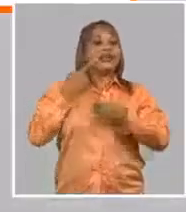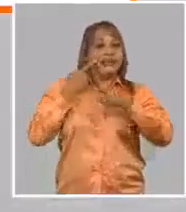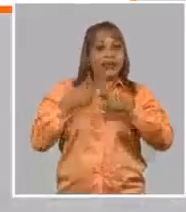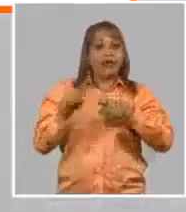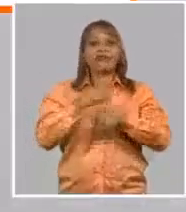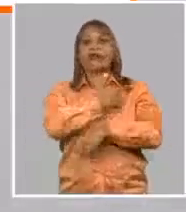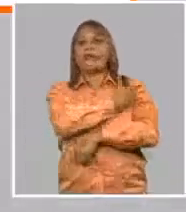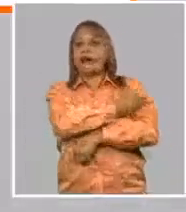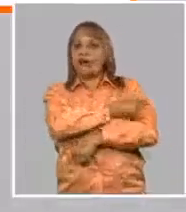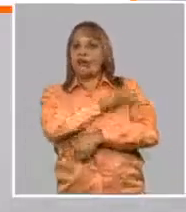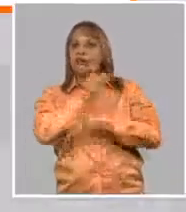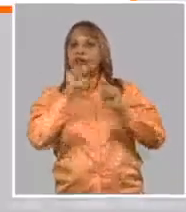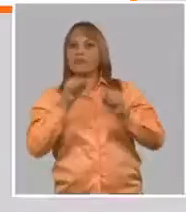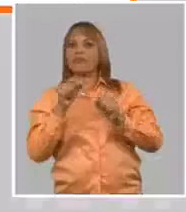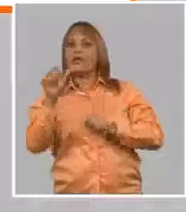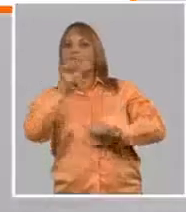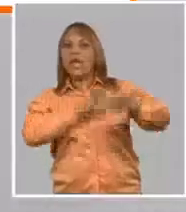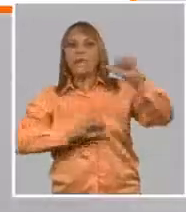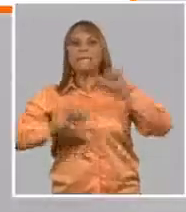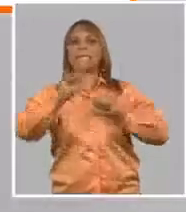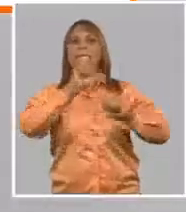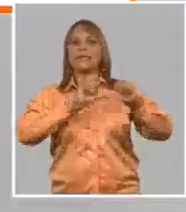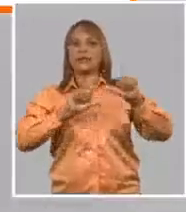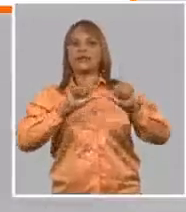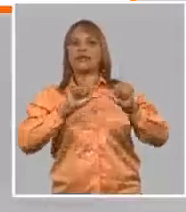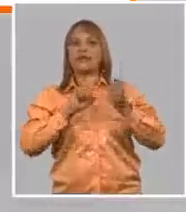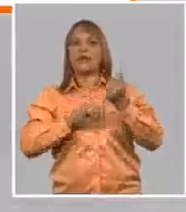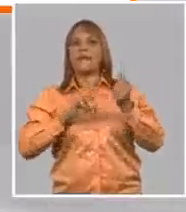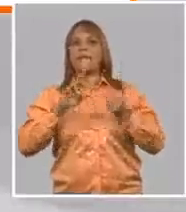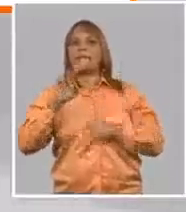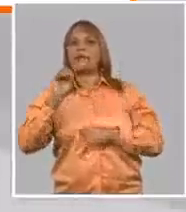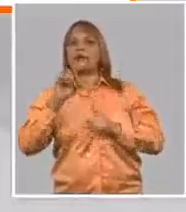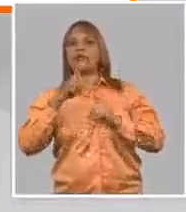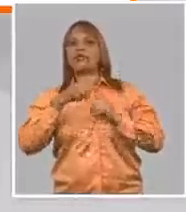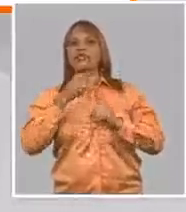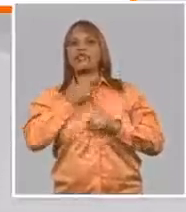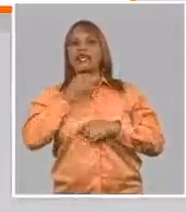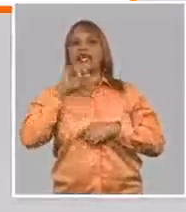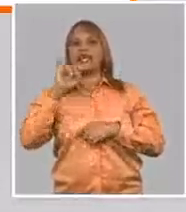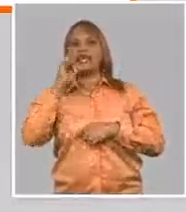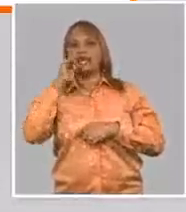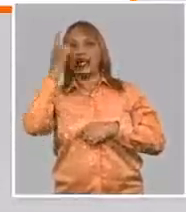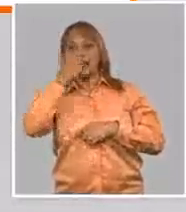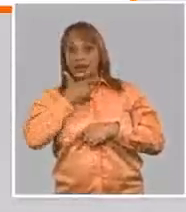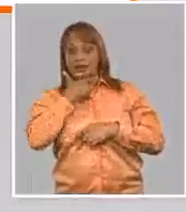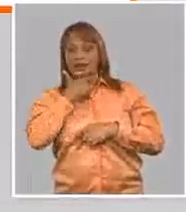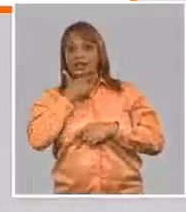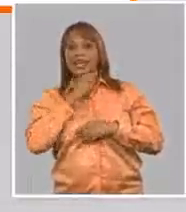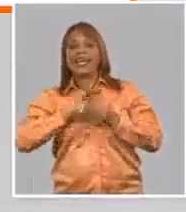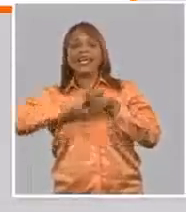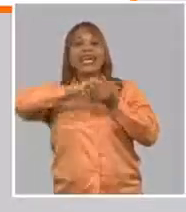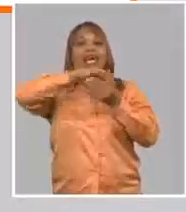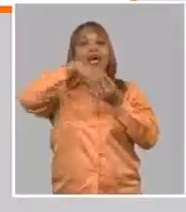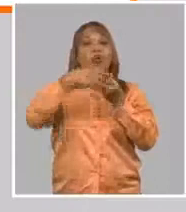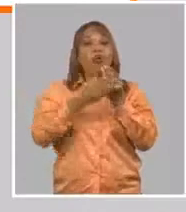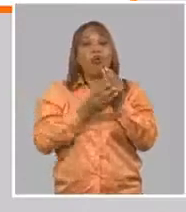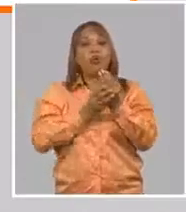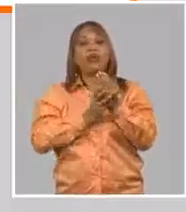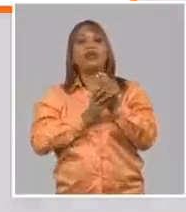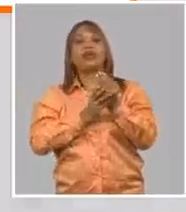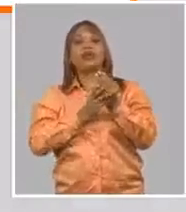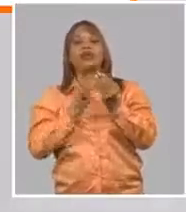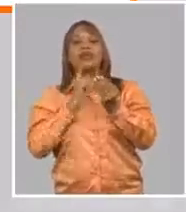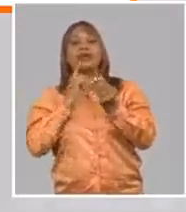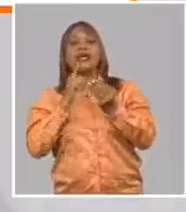Esta proteína es una proteína que cubre el núcleo del virus de la